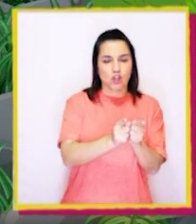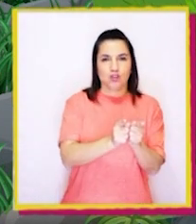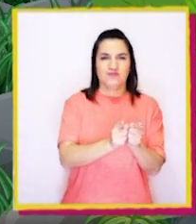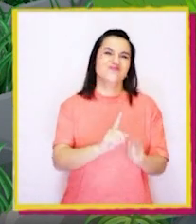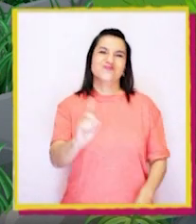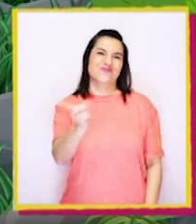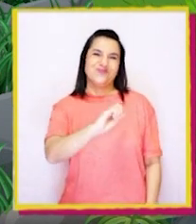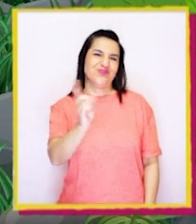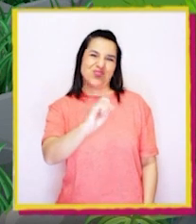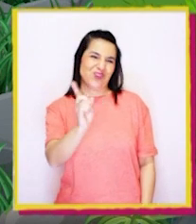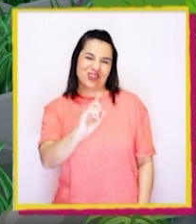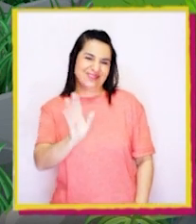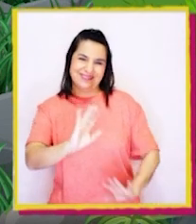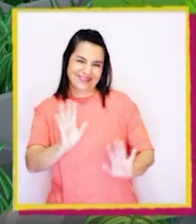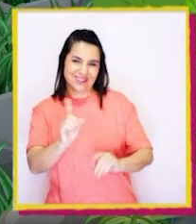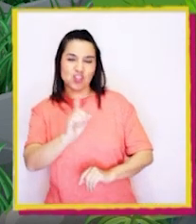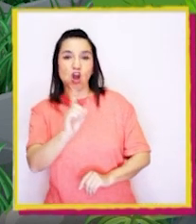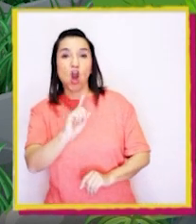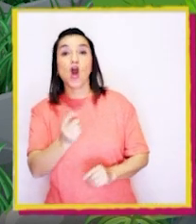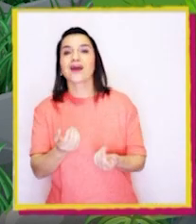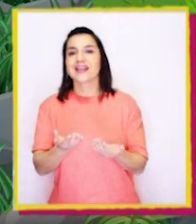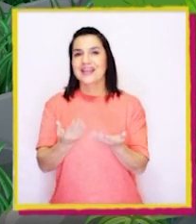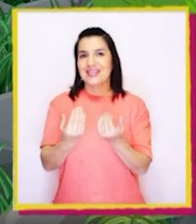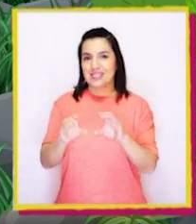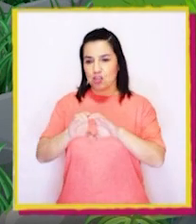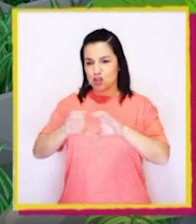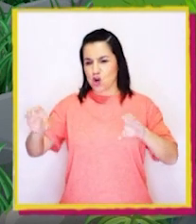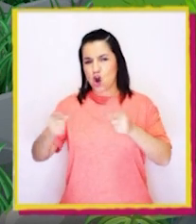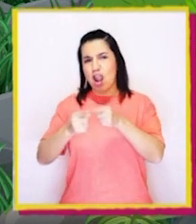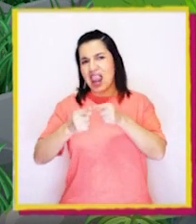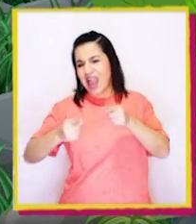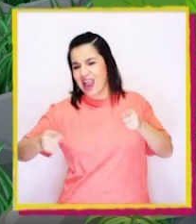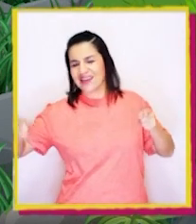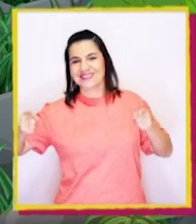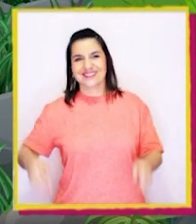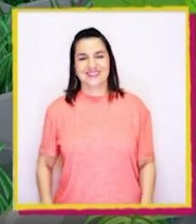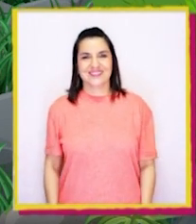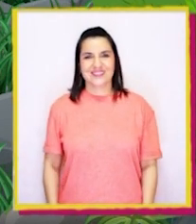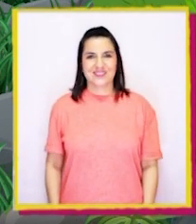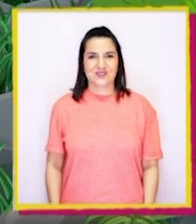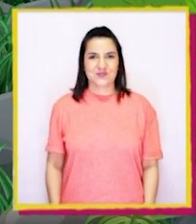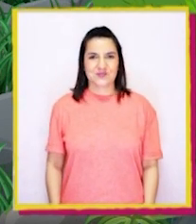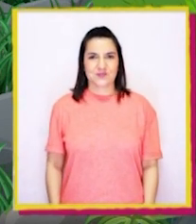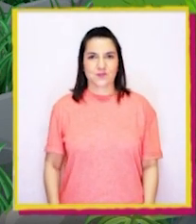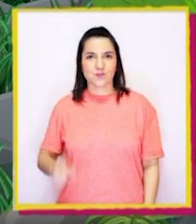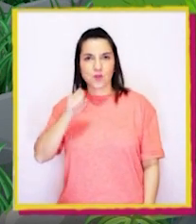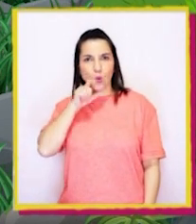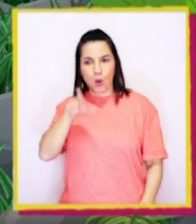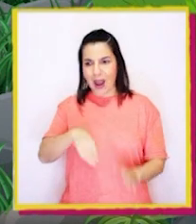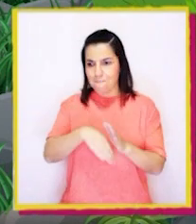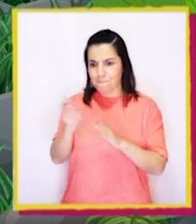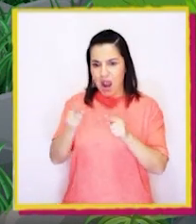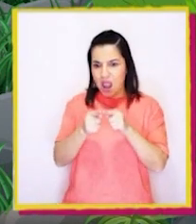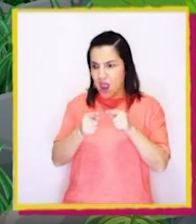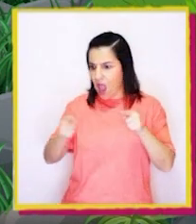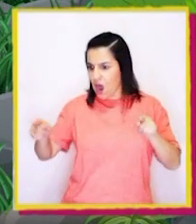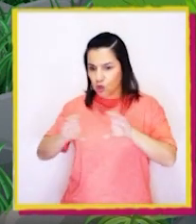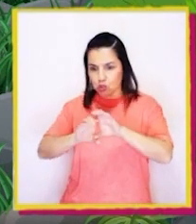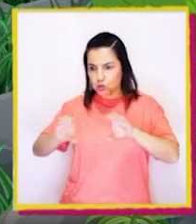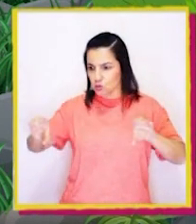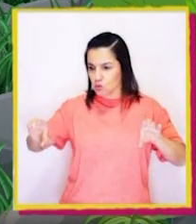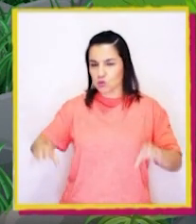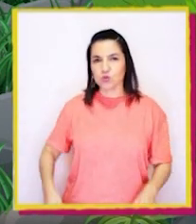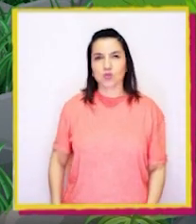No, toda la razón. Necesitamos el más largo. ¿Cuál es el más largo?